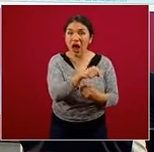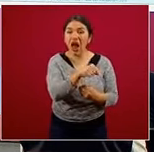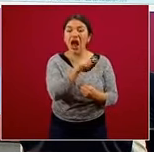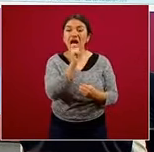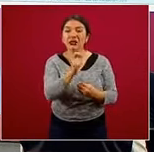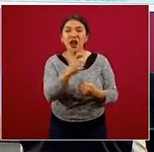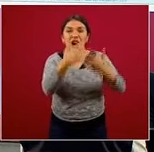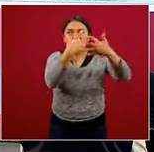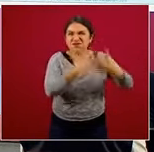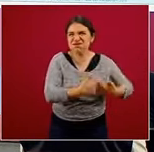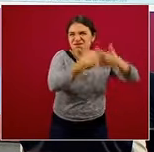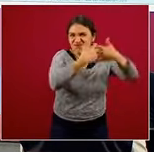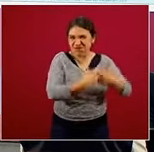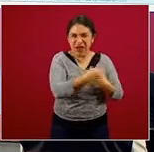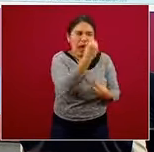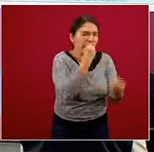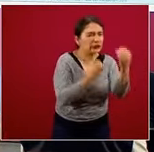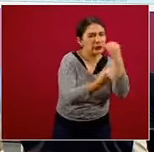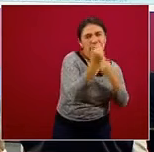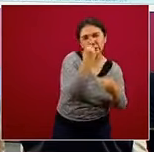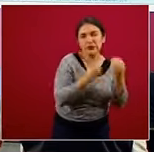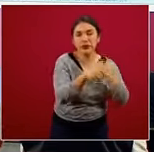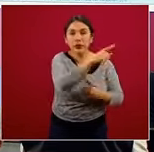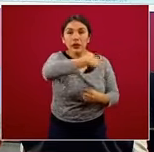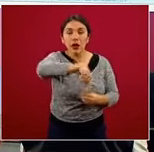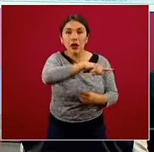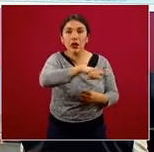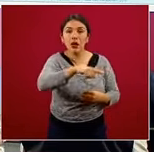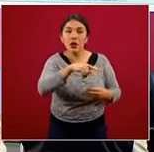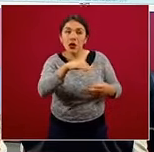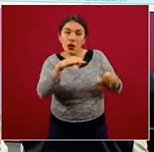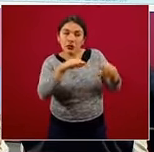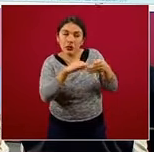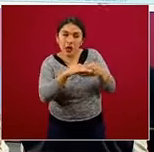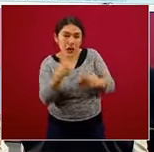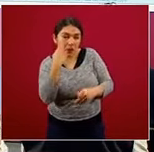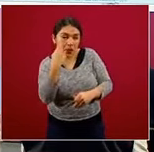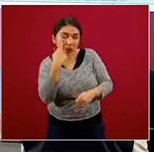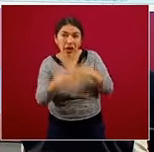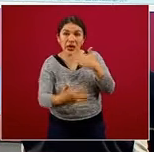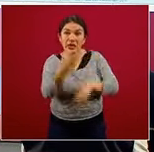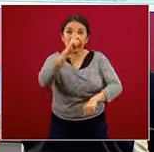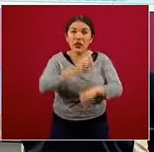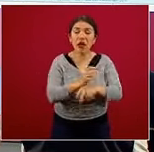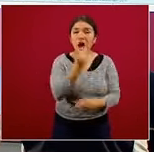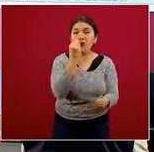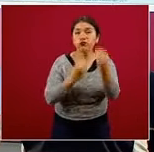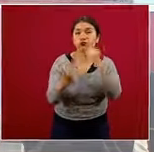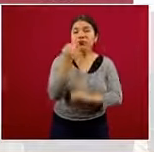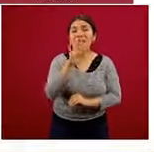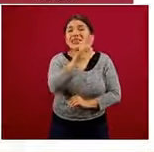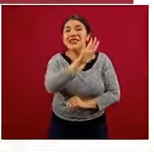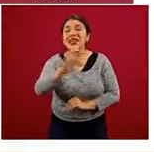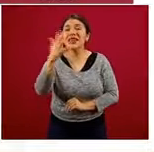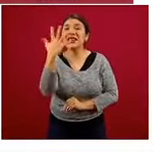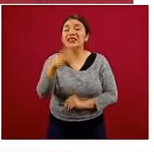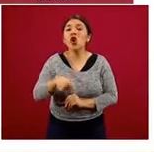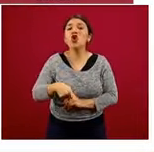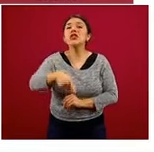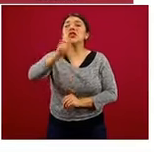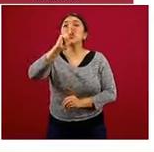alimentos ultraprocesados, en promedio, durante los 15 días consumieron 505